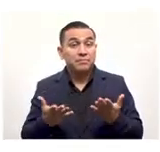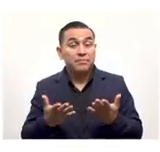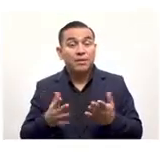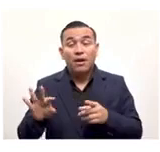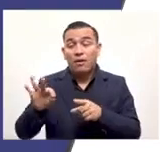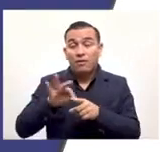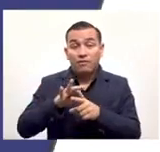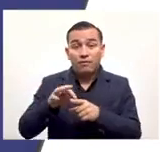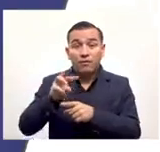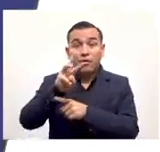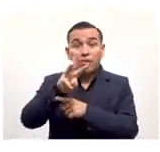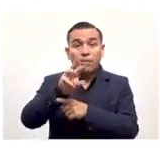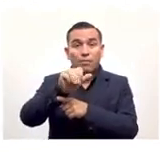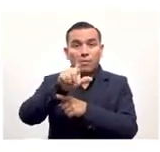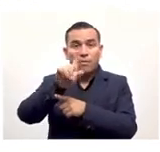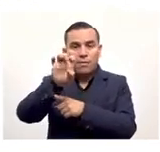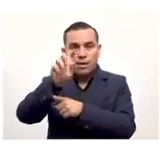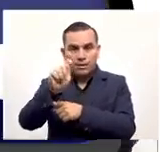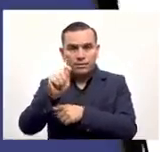y bien así funciona